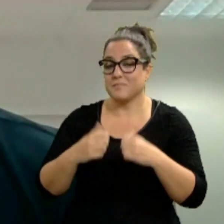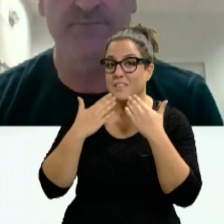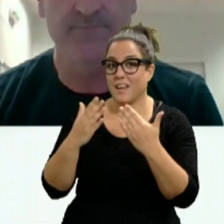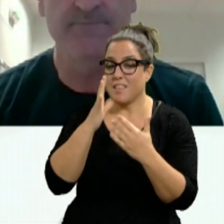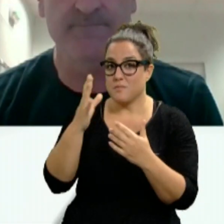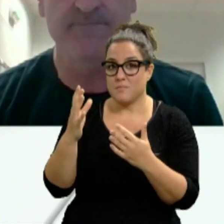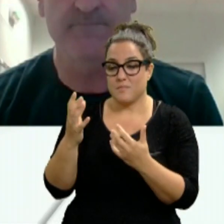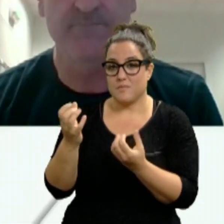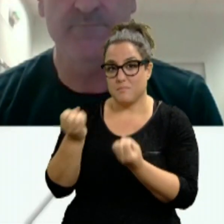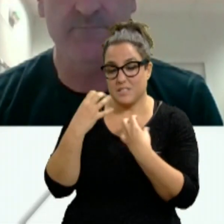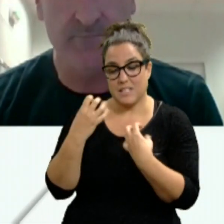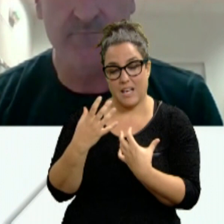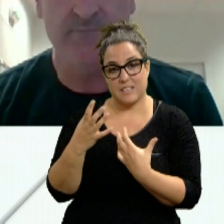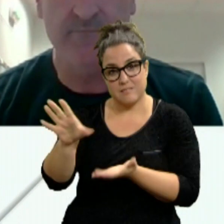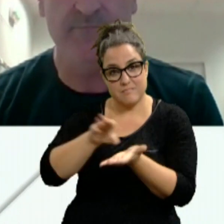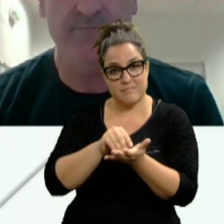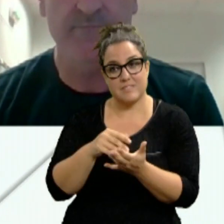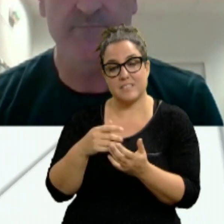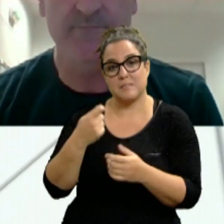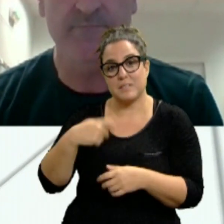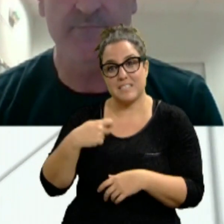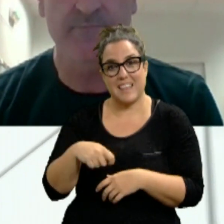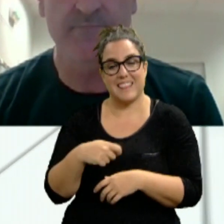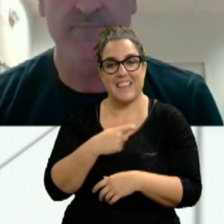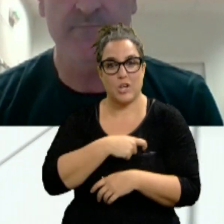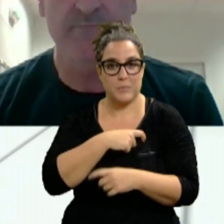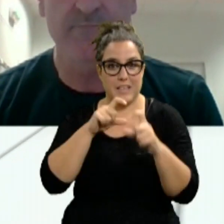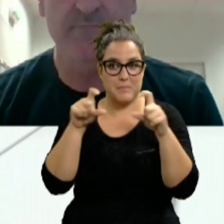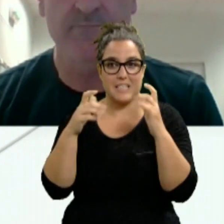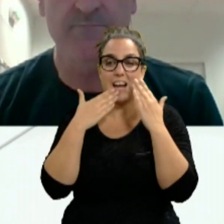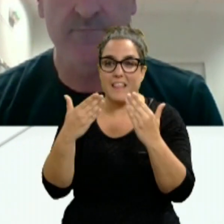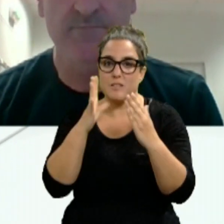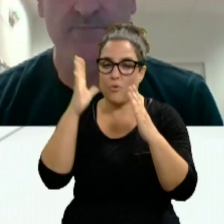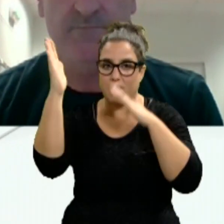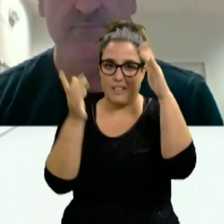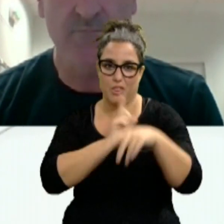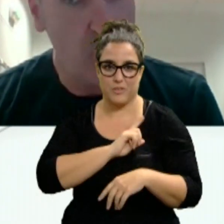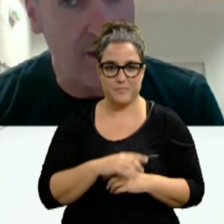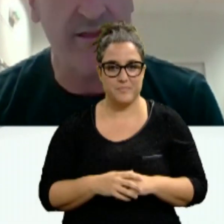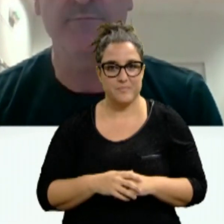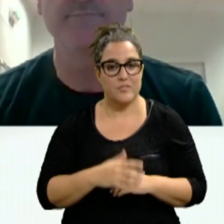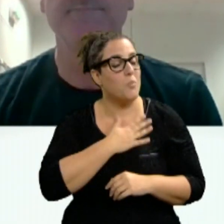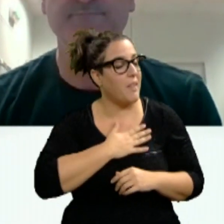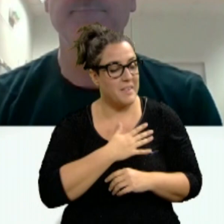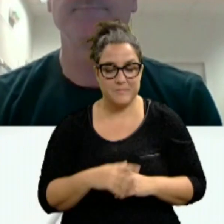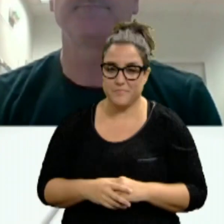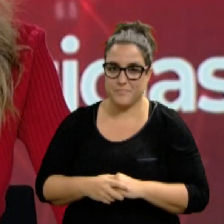Morales, presidente del Comité de Empresa de Volkswagen Navarra. Muchas gracias por atendernos en directo. Un placer.